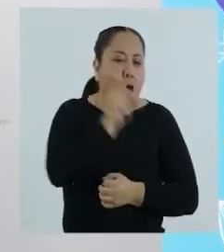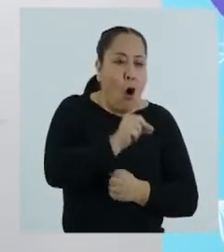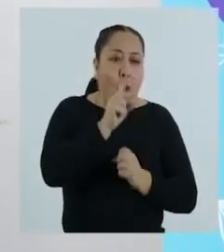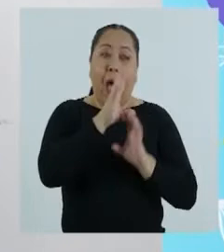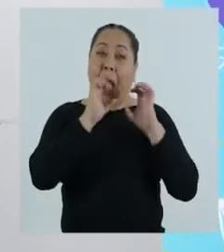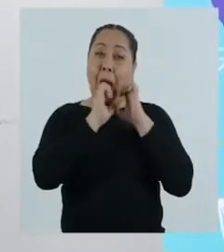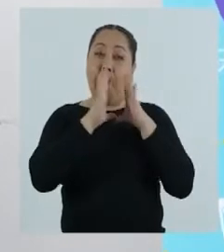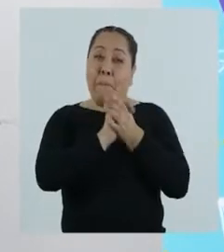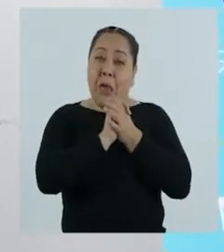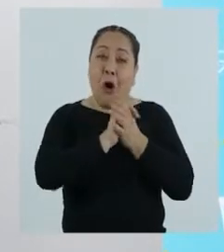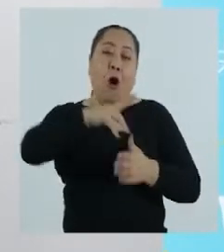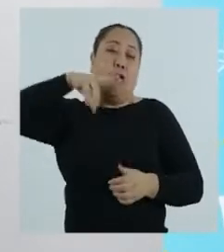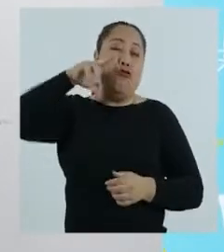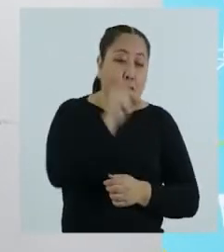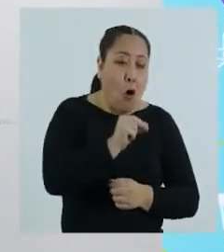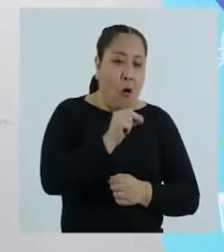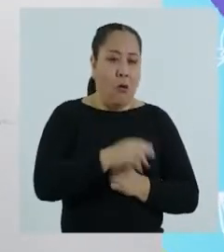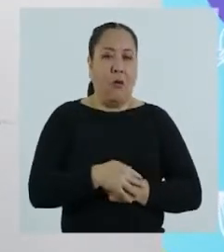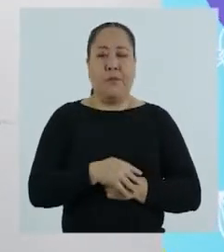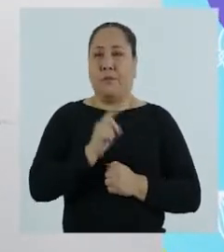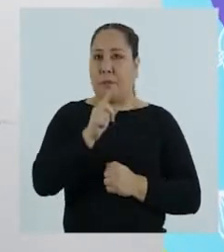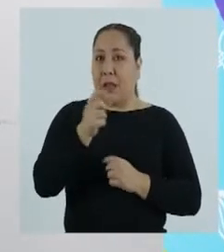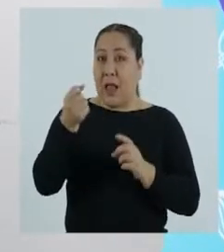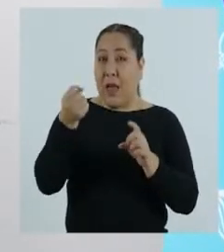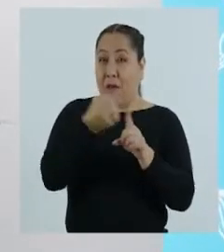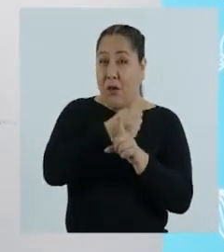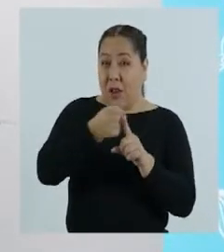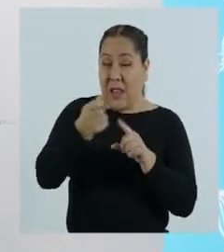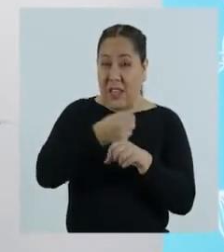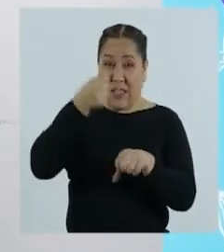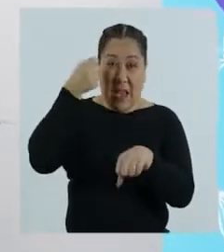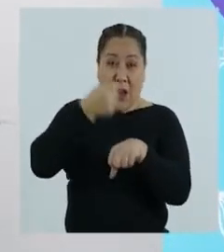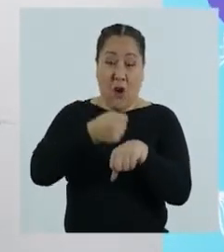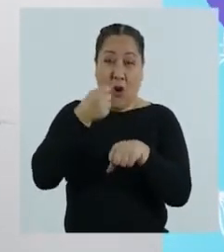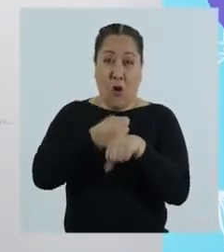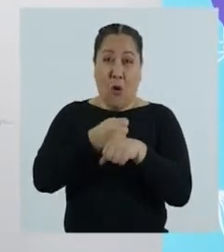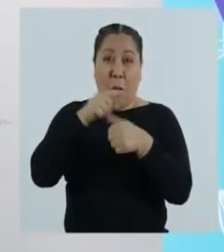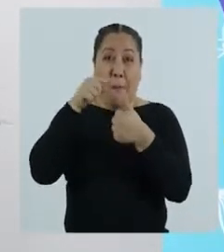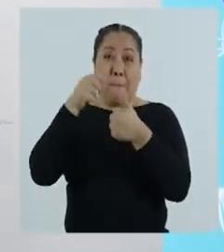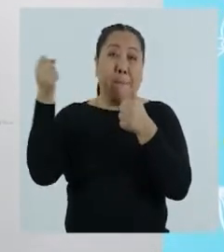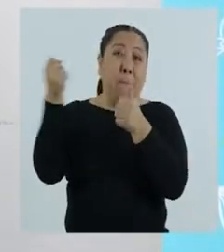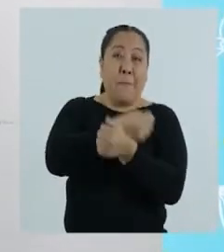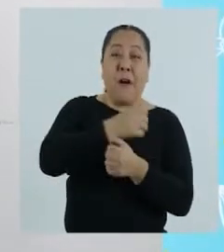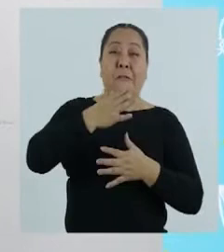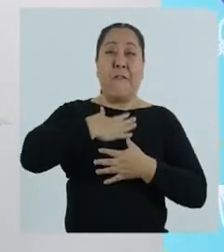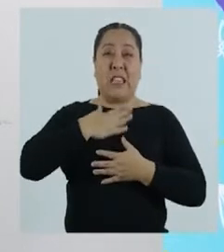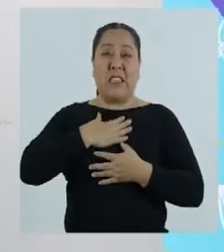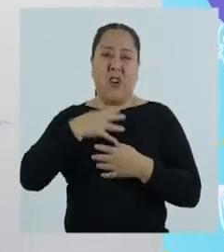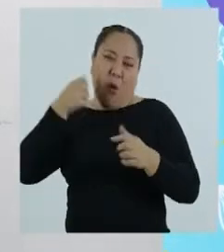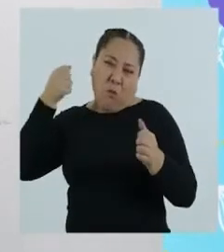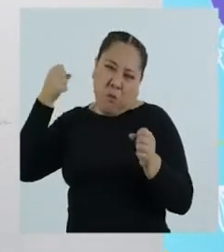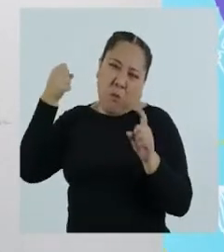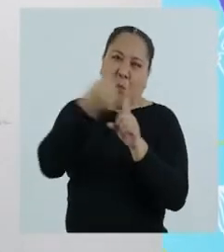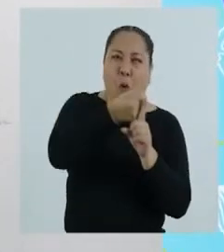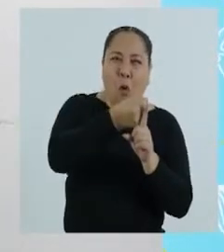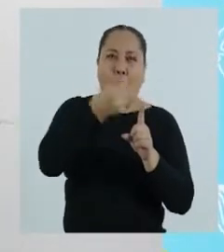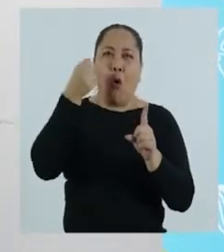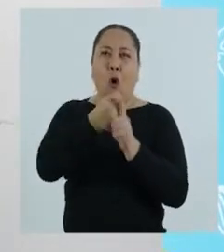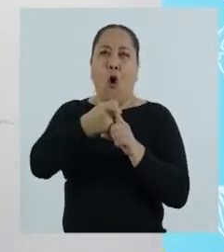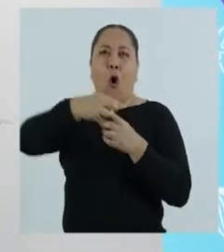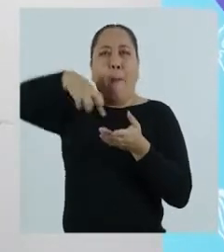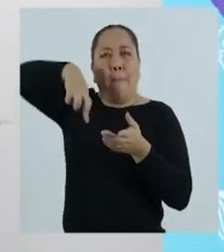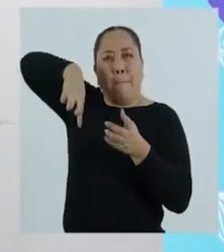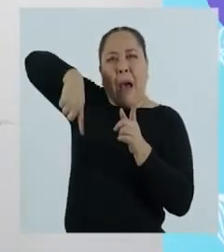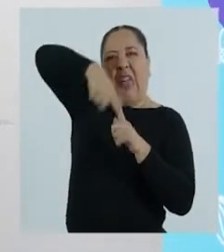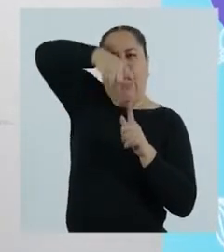de sus amigos o de una persona. La violencia física es el abrir a una persona, ya sea con